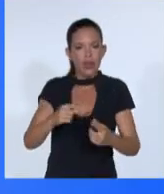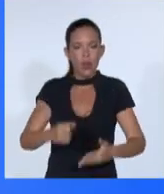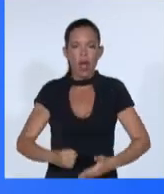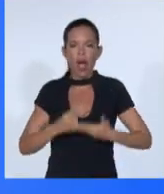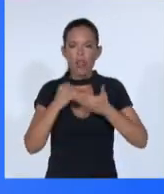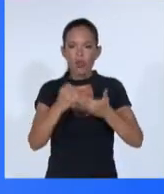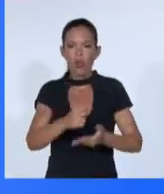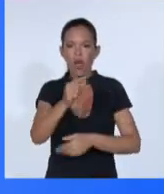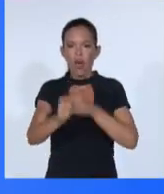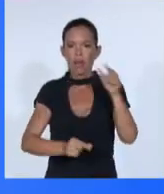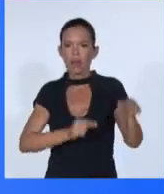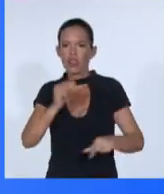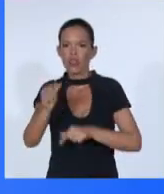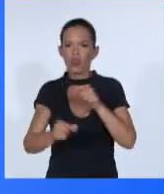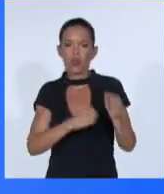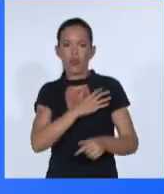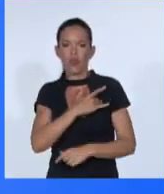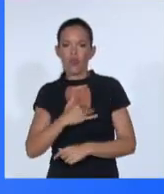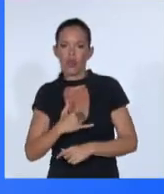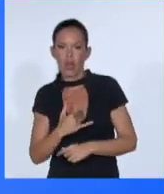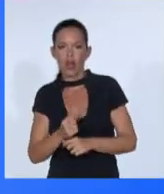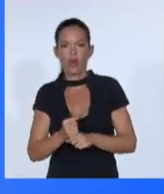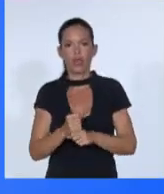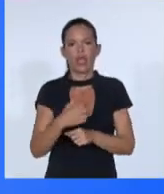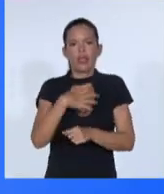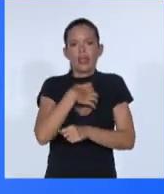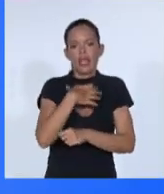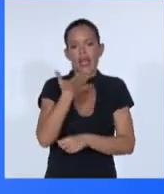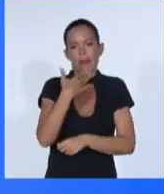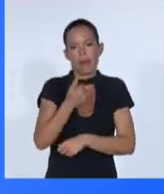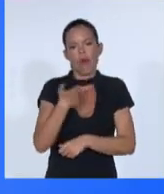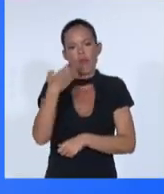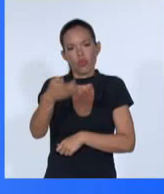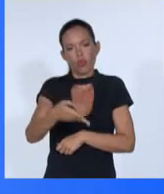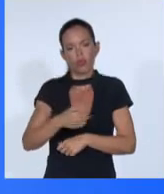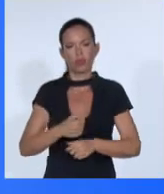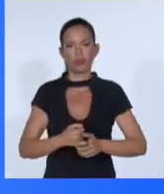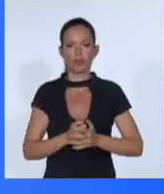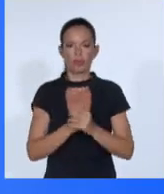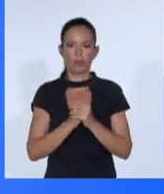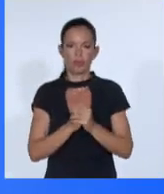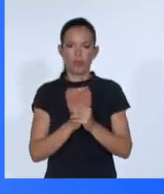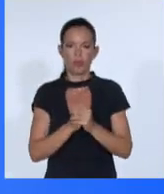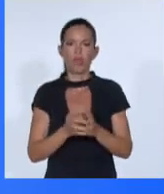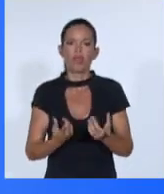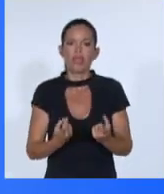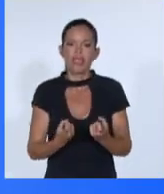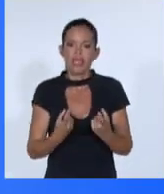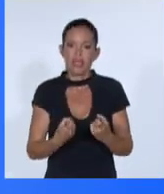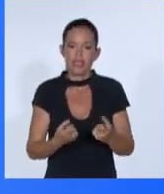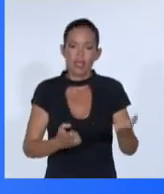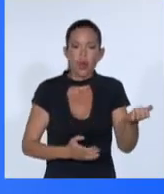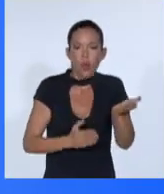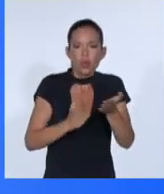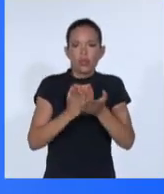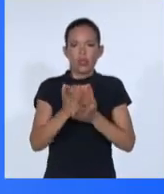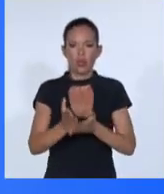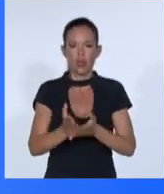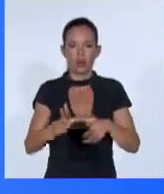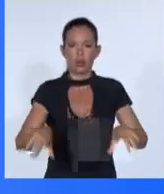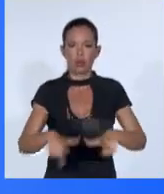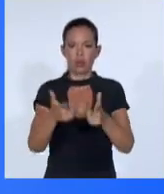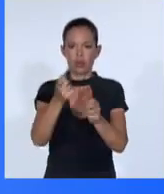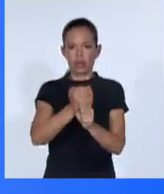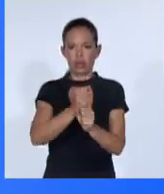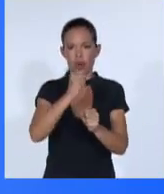mejores oportunidades en un futuro mejor. Tenemos que continuar defendiendo el papel de la Asamblea General en la